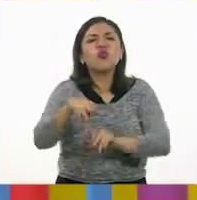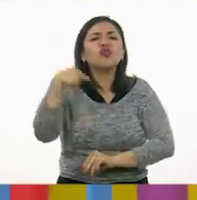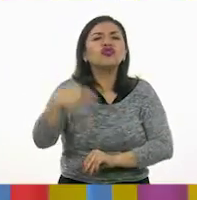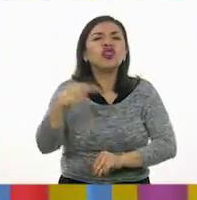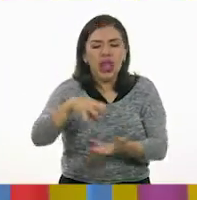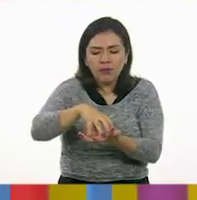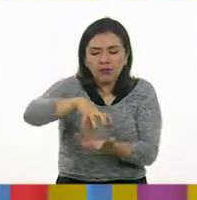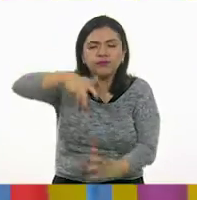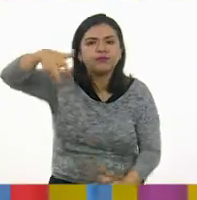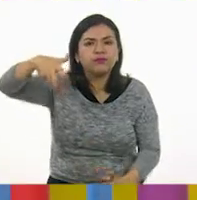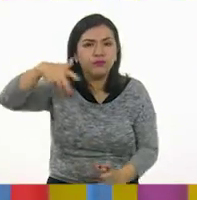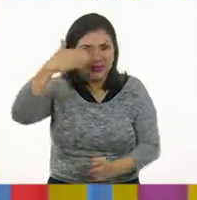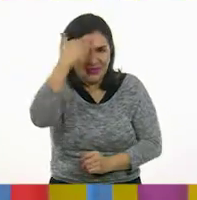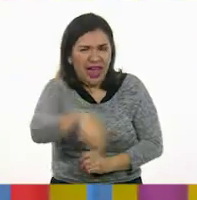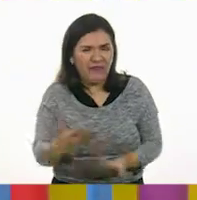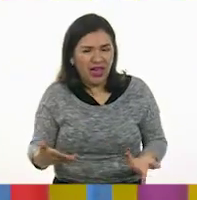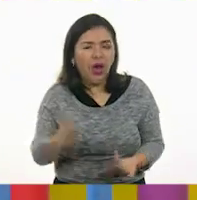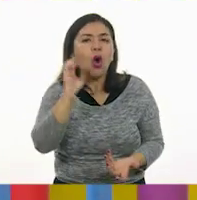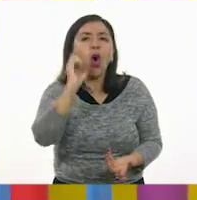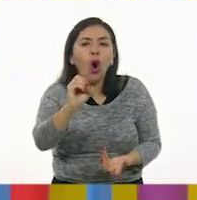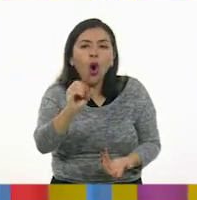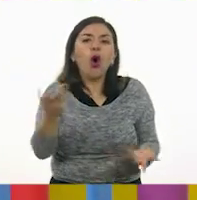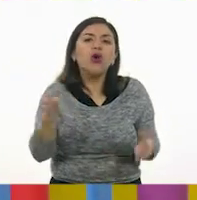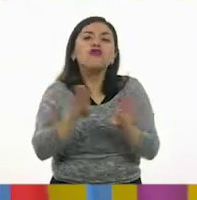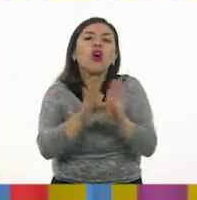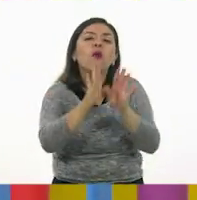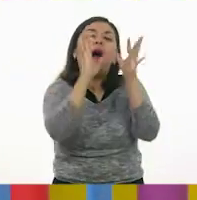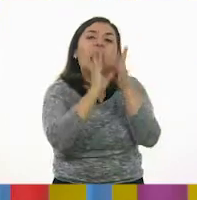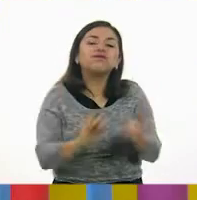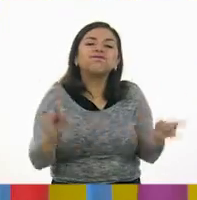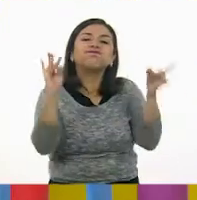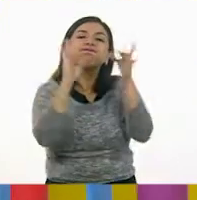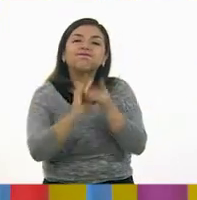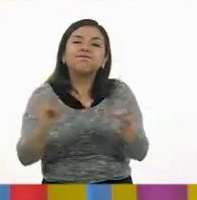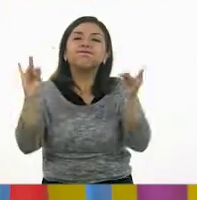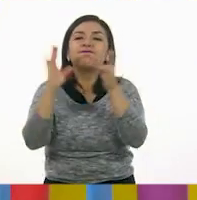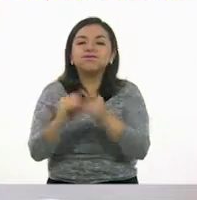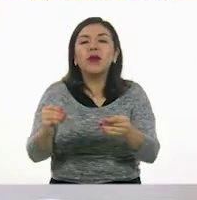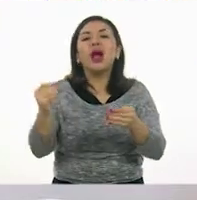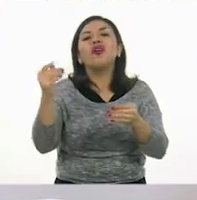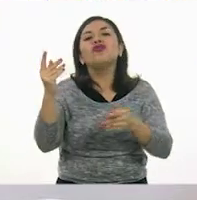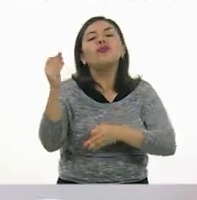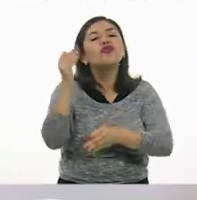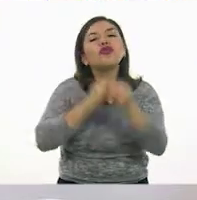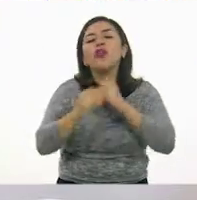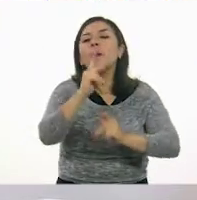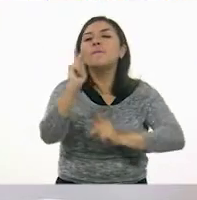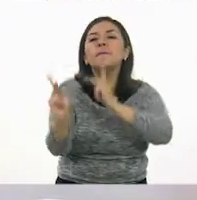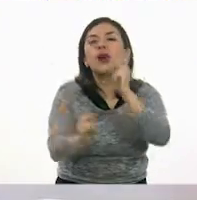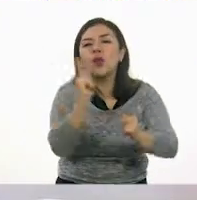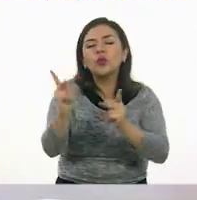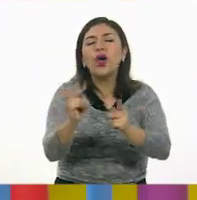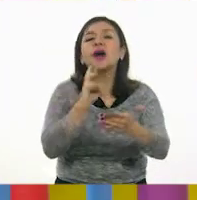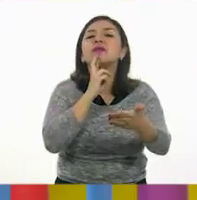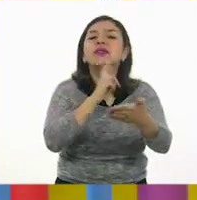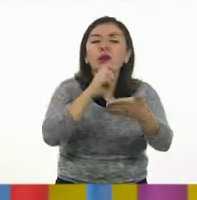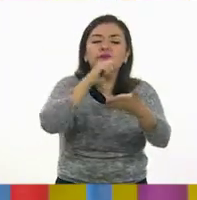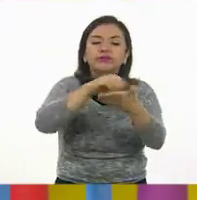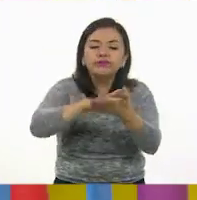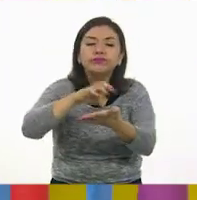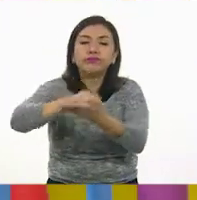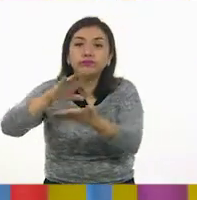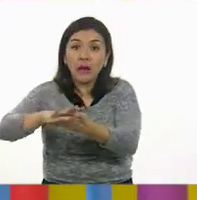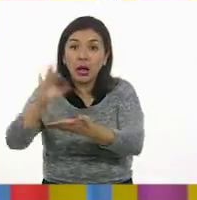O vamos haciendo, obviamente, todas las demás preguntas llenando esas respuestas. Porque